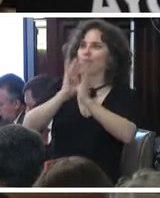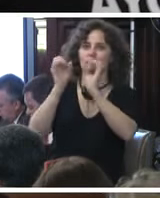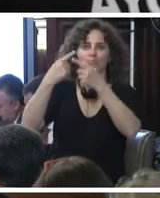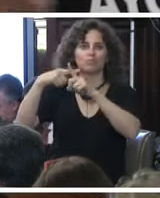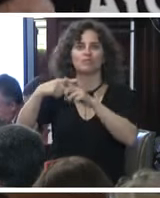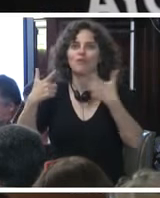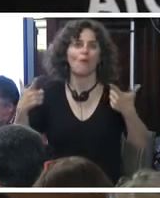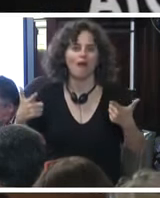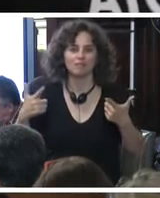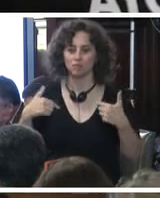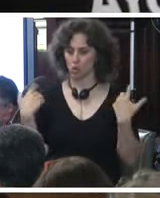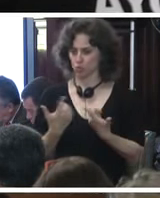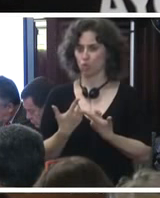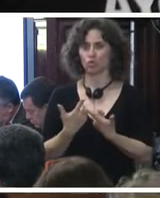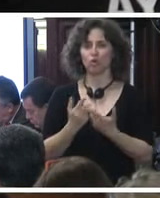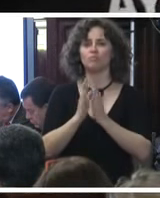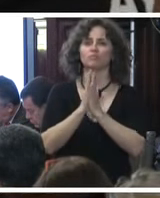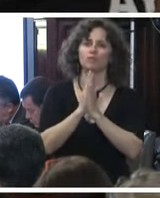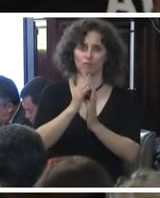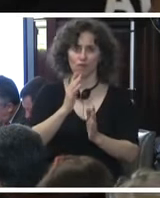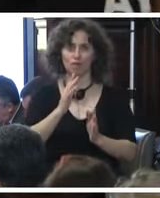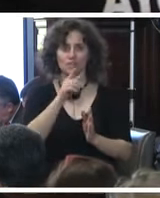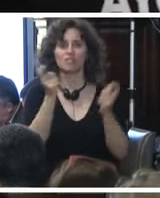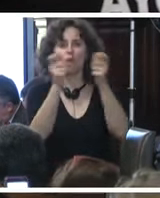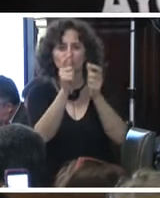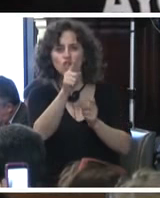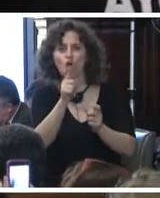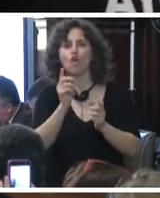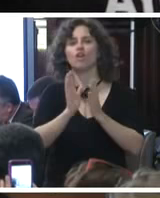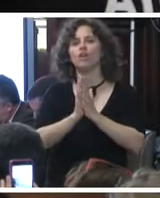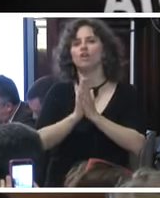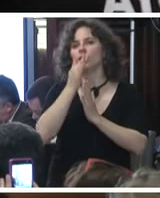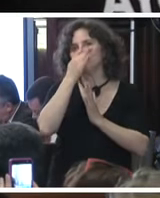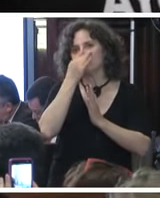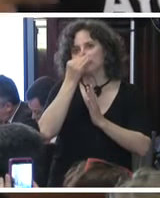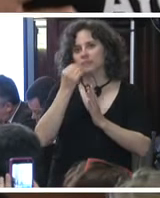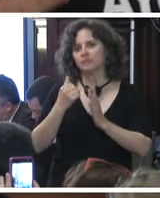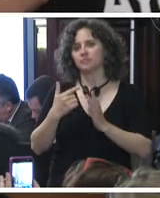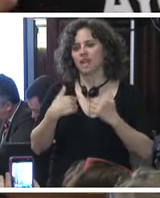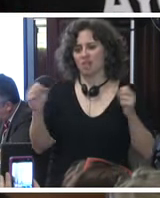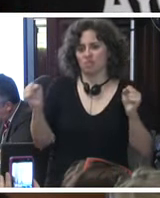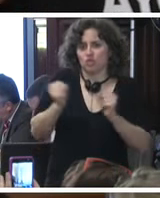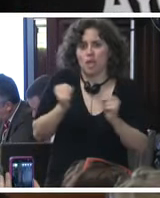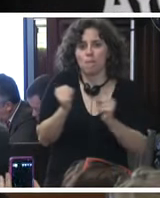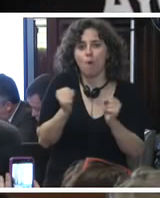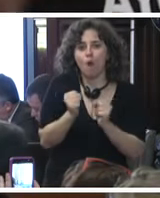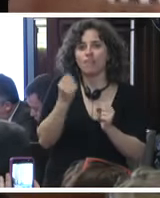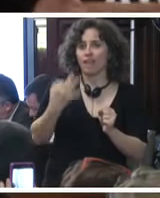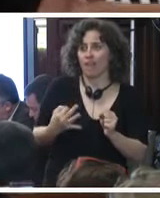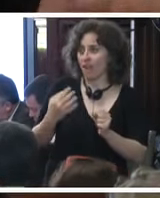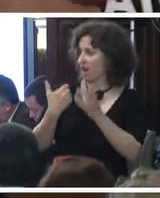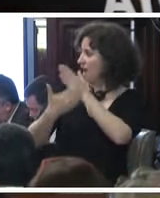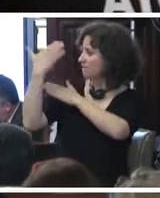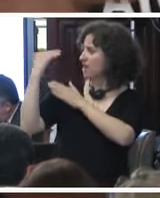Nosotros, señores comisionados, ¿verdad? Pues nos da temor, ¿verdad? De que la vez